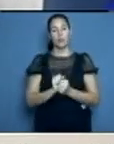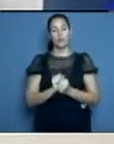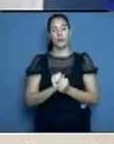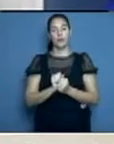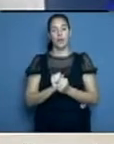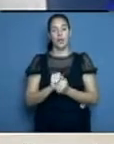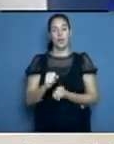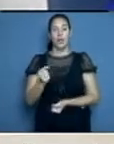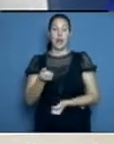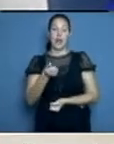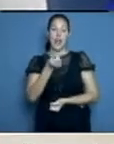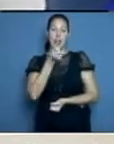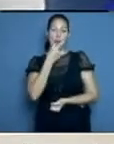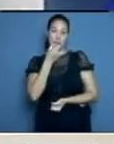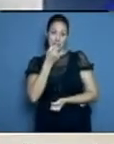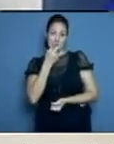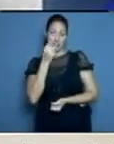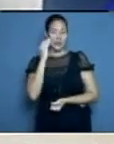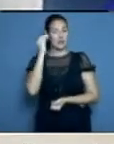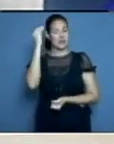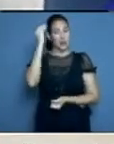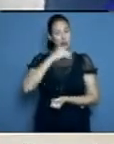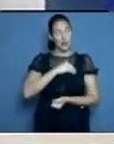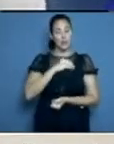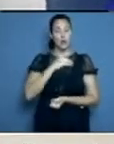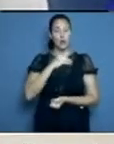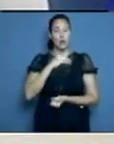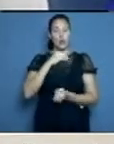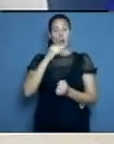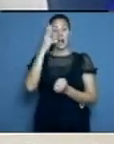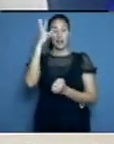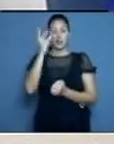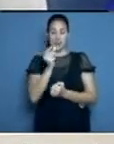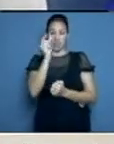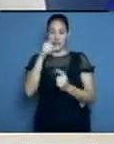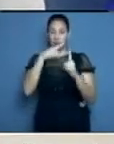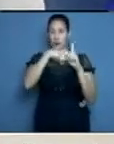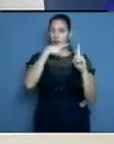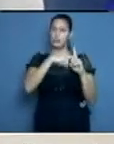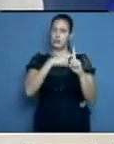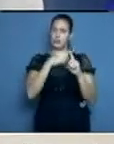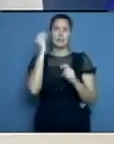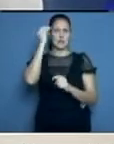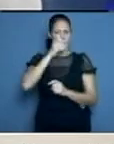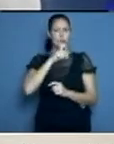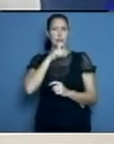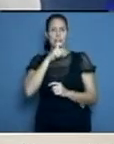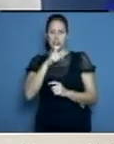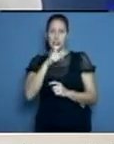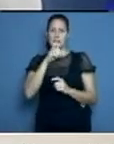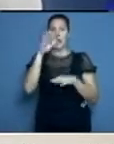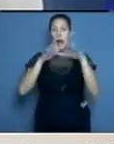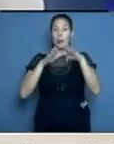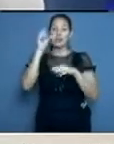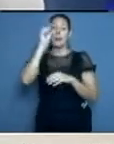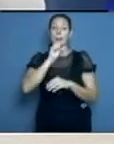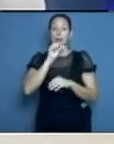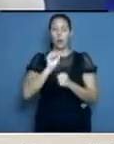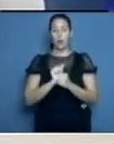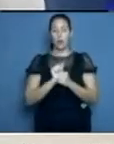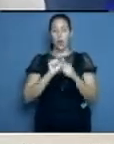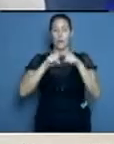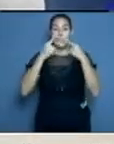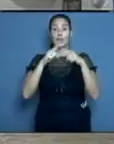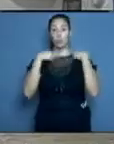a la morbilidad, en ocasiones han escaseado, pero nuestro país ha puesto todo el empeño y de forma inmediata hemos logrado